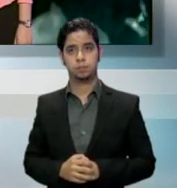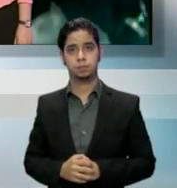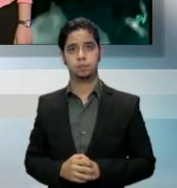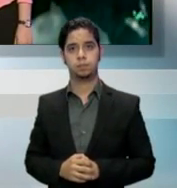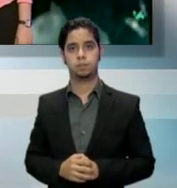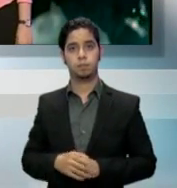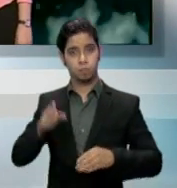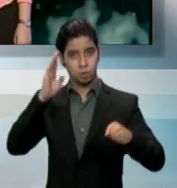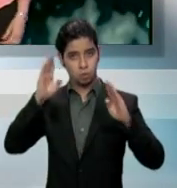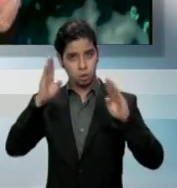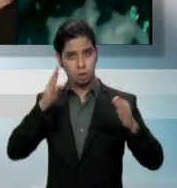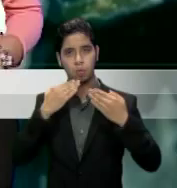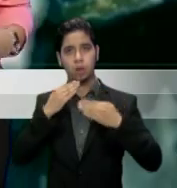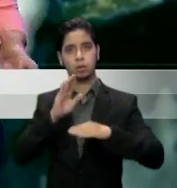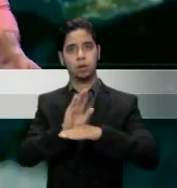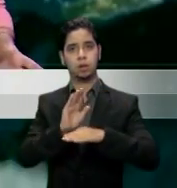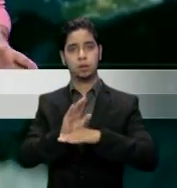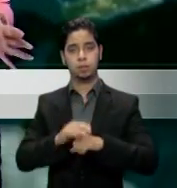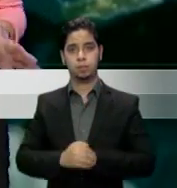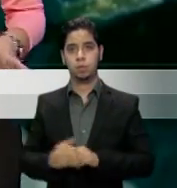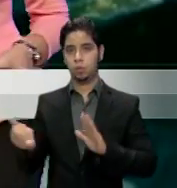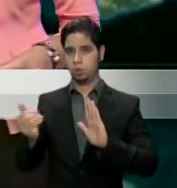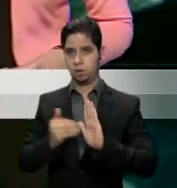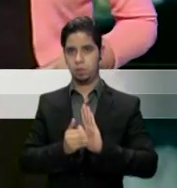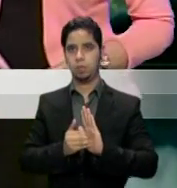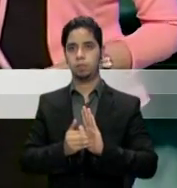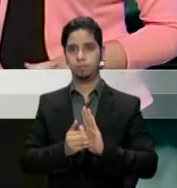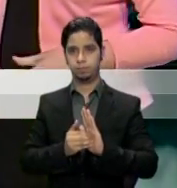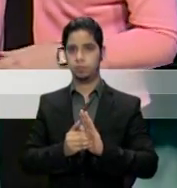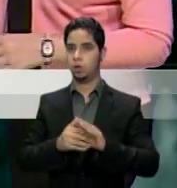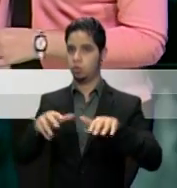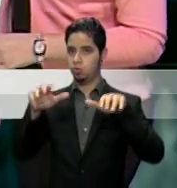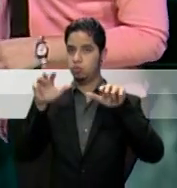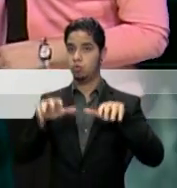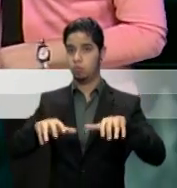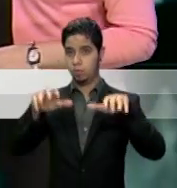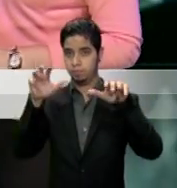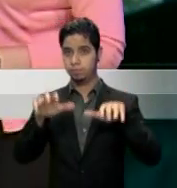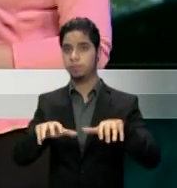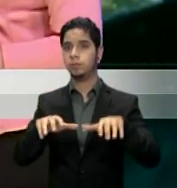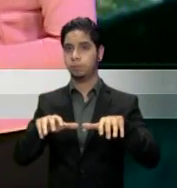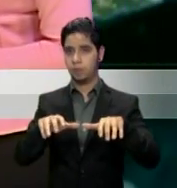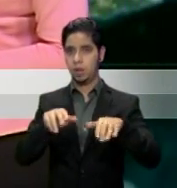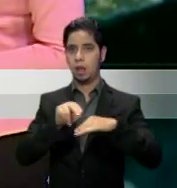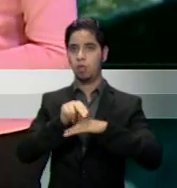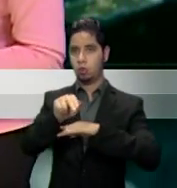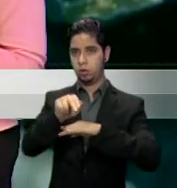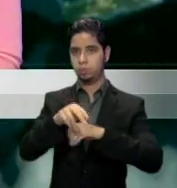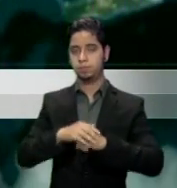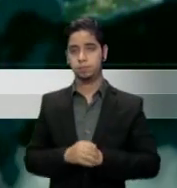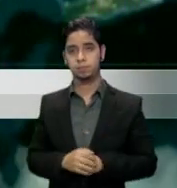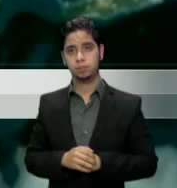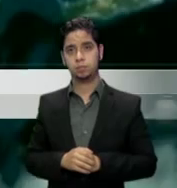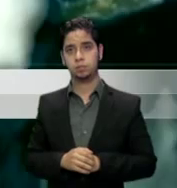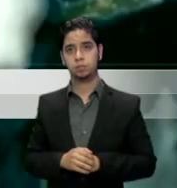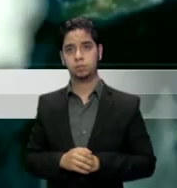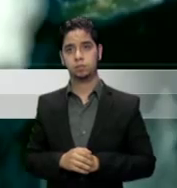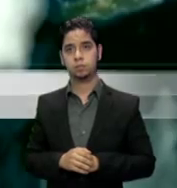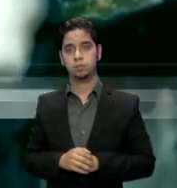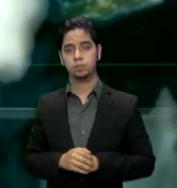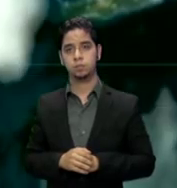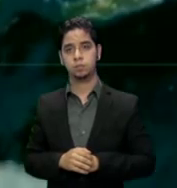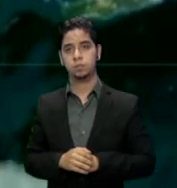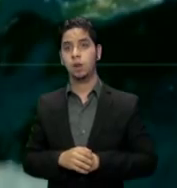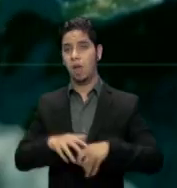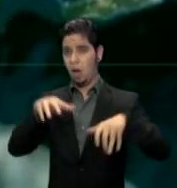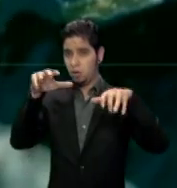¿Qué tal amigos? Buenas tardes. repite la historia, tarde muy activa en aguaceros hacia el norte de la cordillera. Ha llovido muy fuerte también en